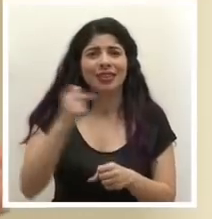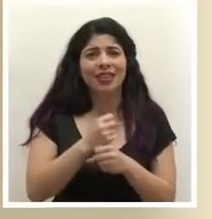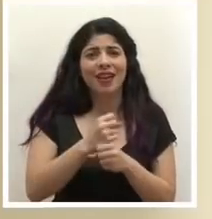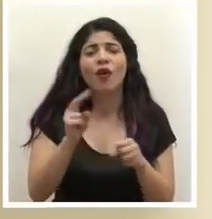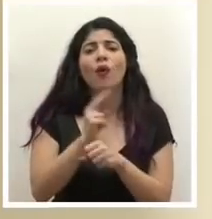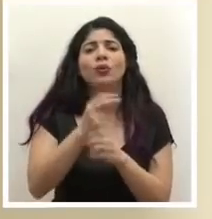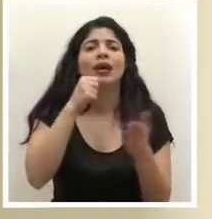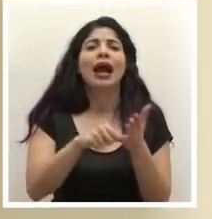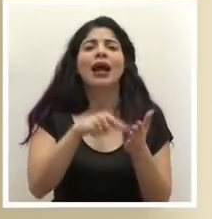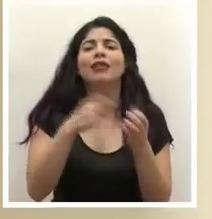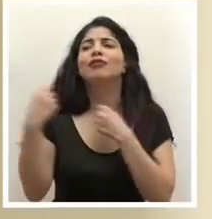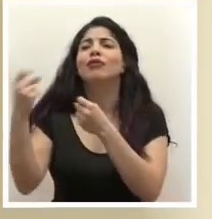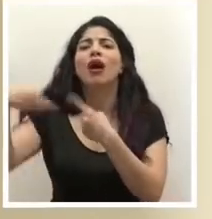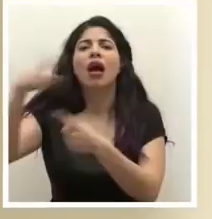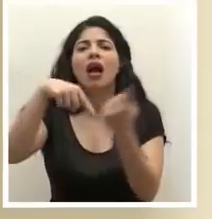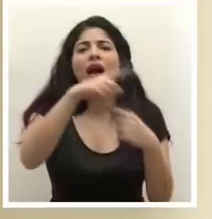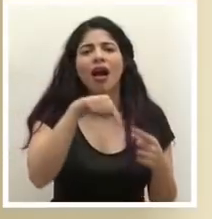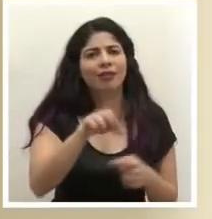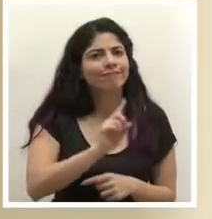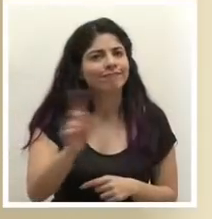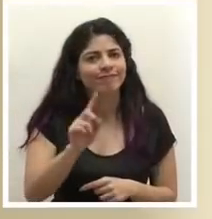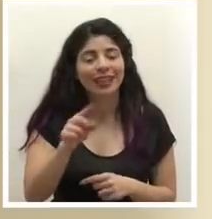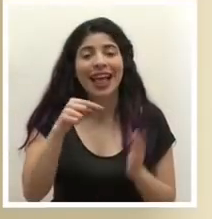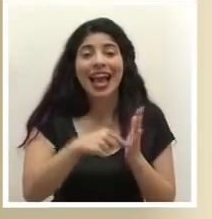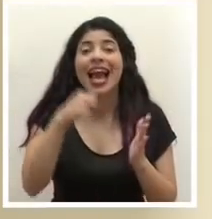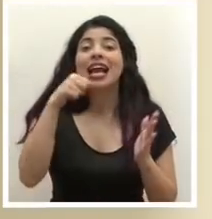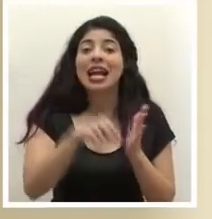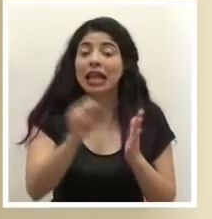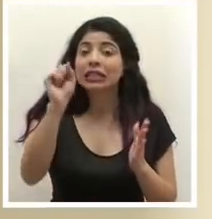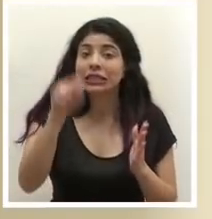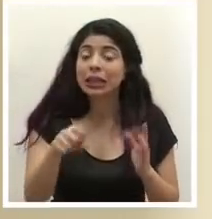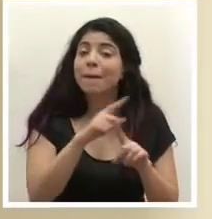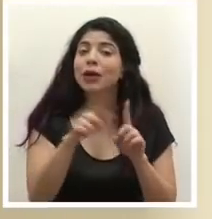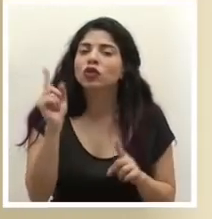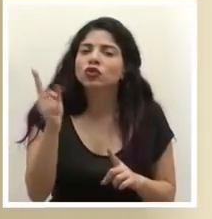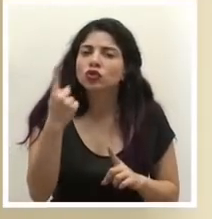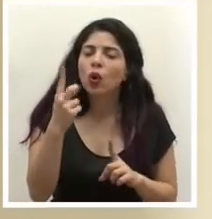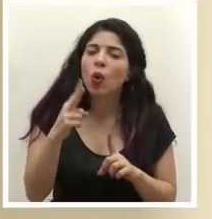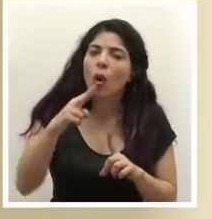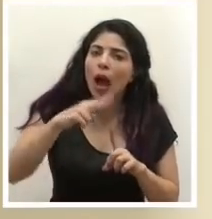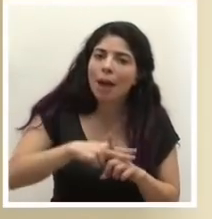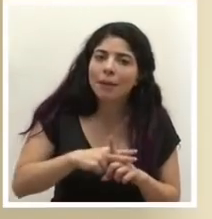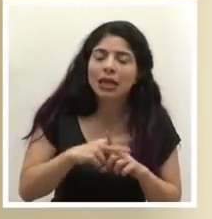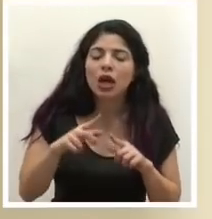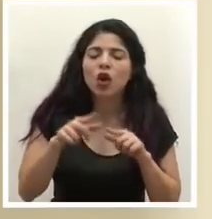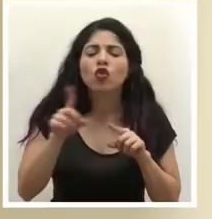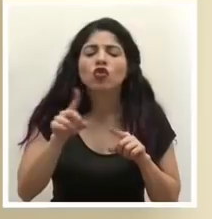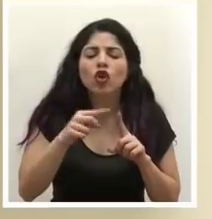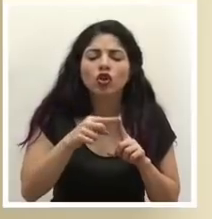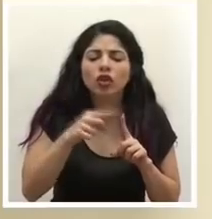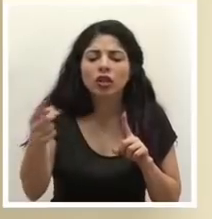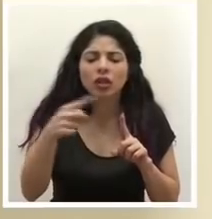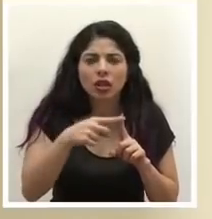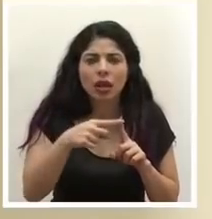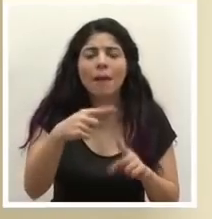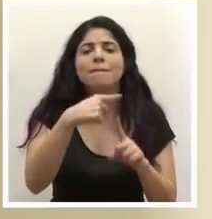residencia y del sitio de trabajo entonces nada más aclarar que sí vale la carta pero que tiene que establecer el área en la que se va a mover la persona